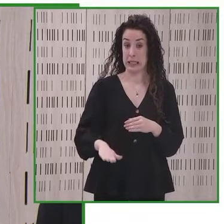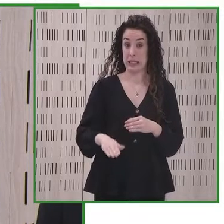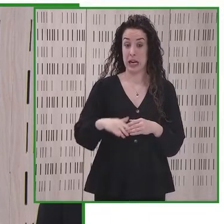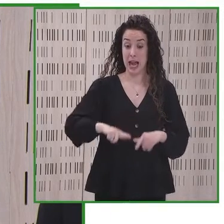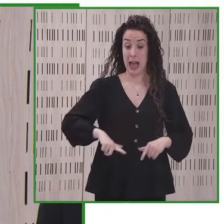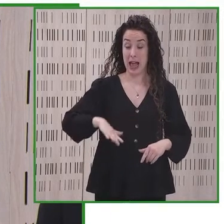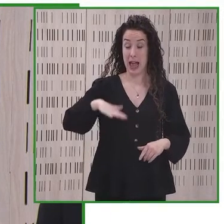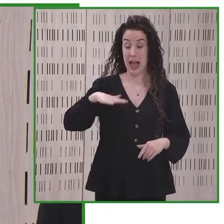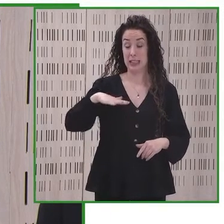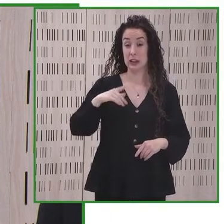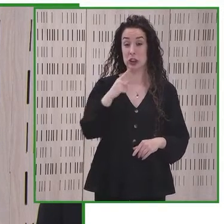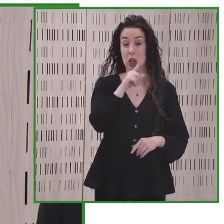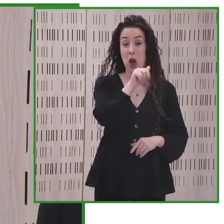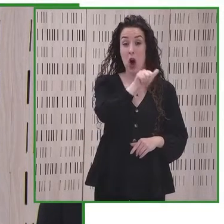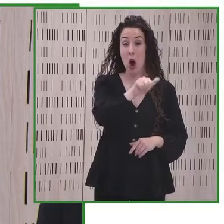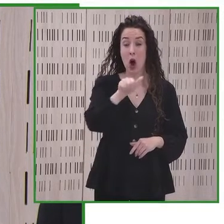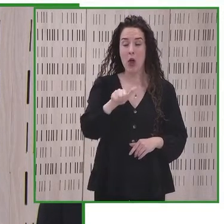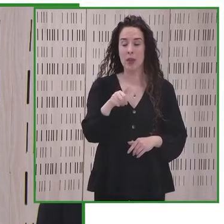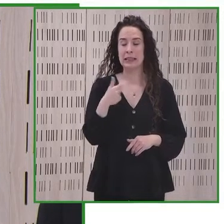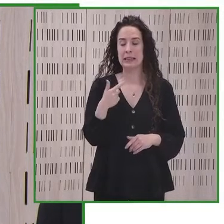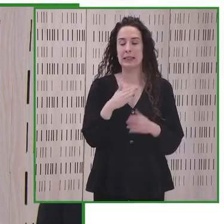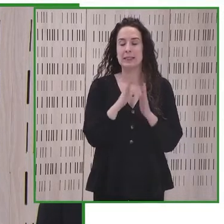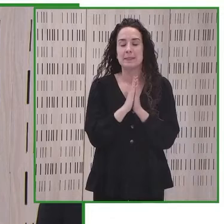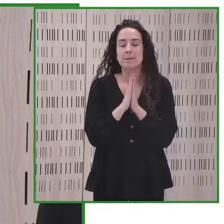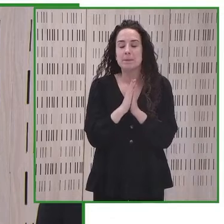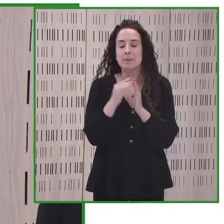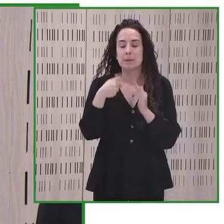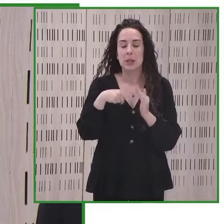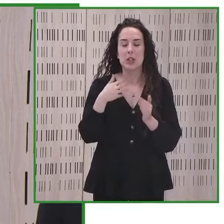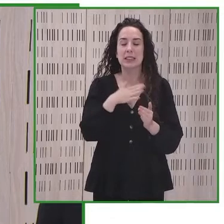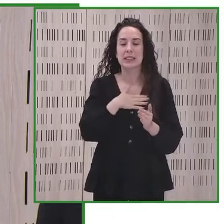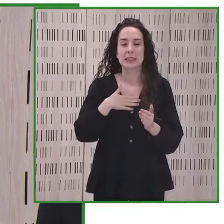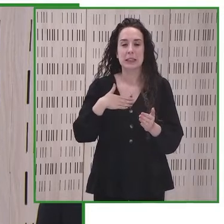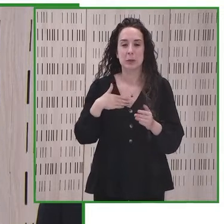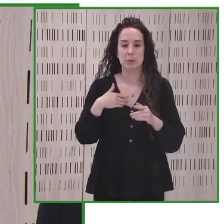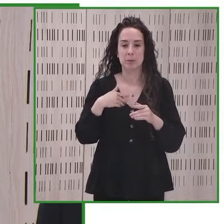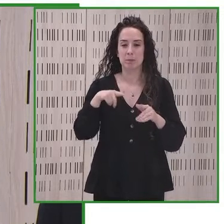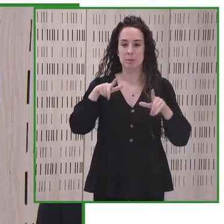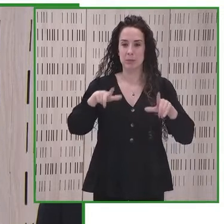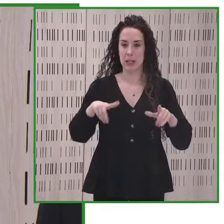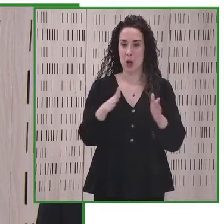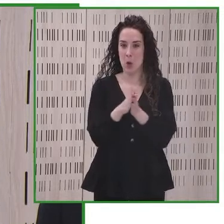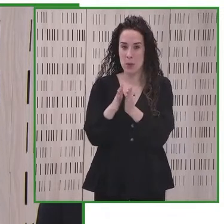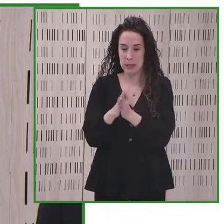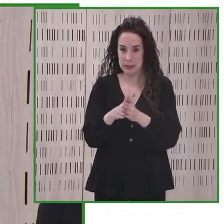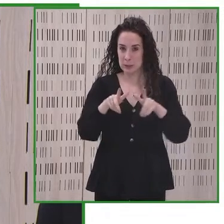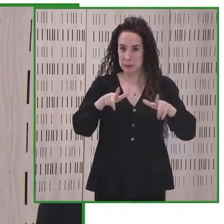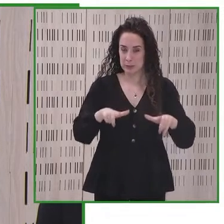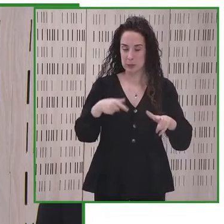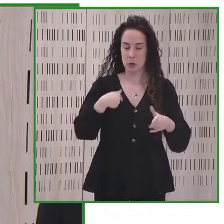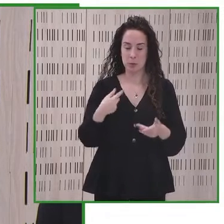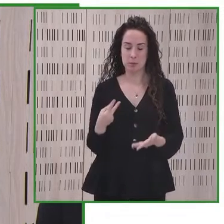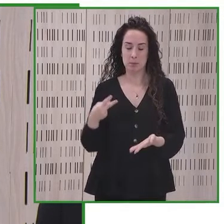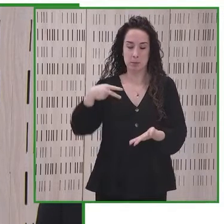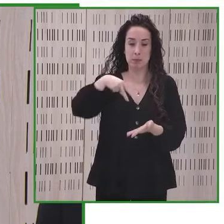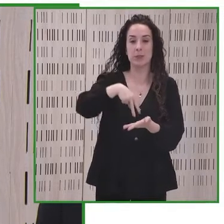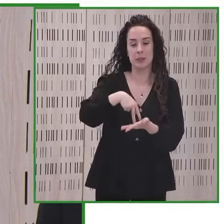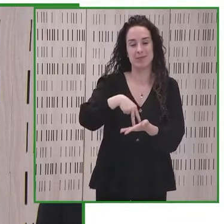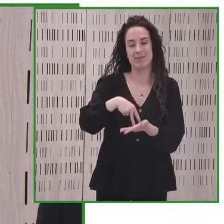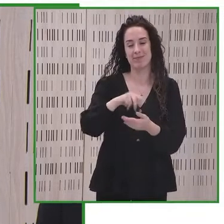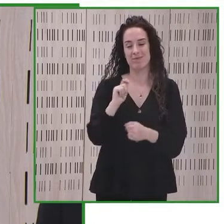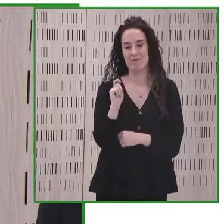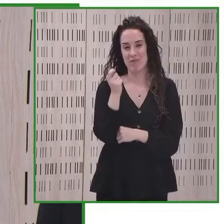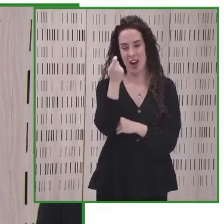cumpleaños pidió ponerse por primera vez de pie delante de sus compañeros de clase y lo hizo gracias a este exoesqueleto.